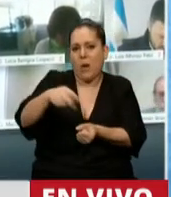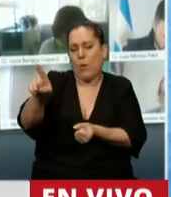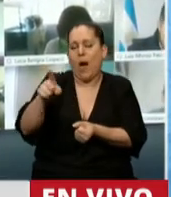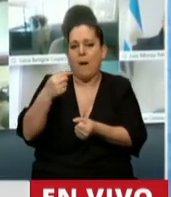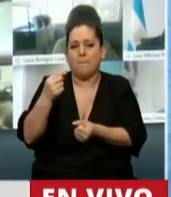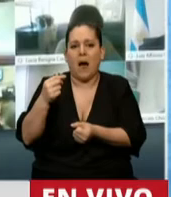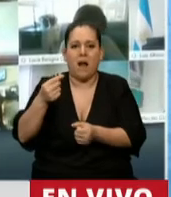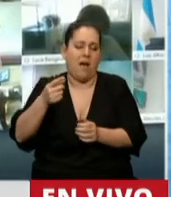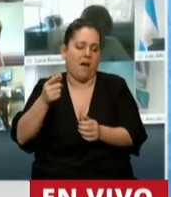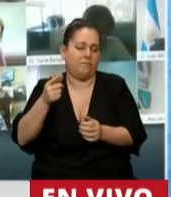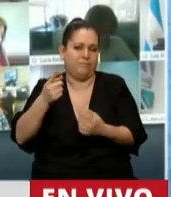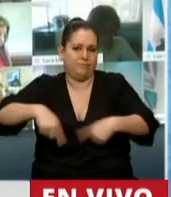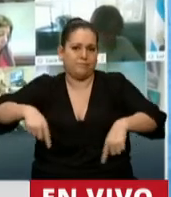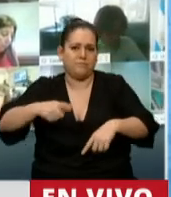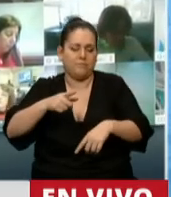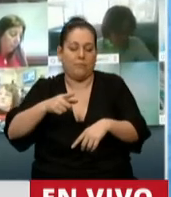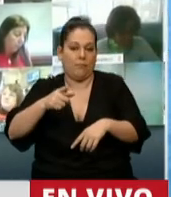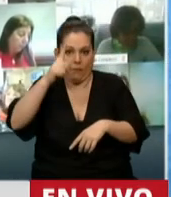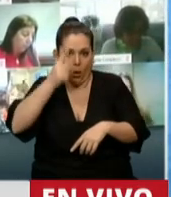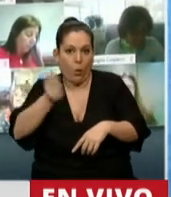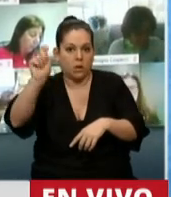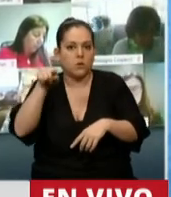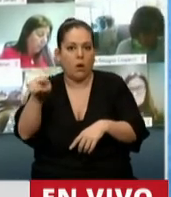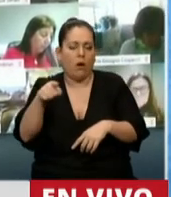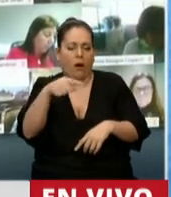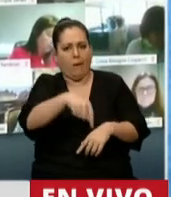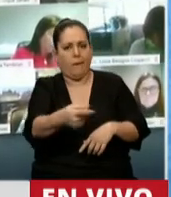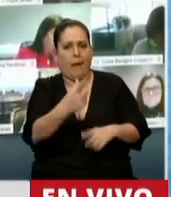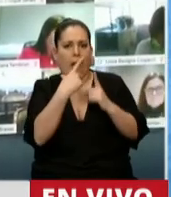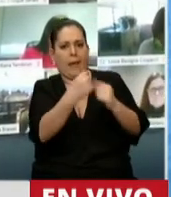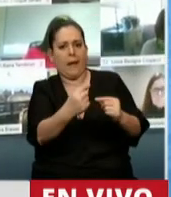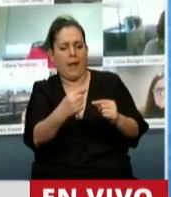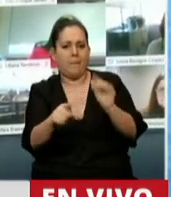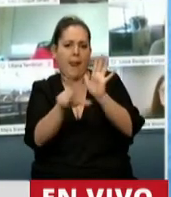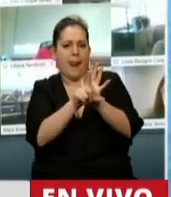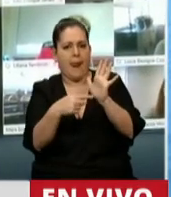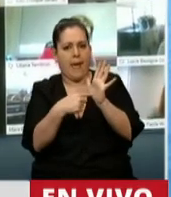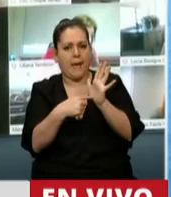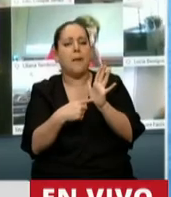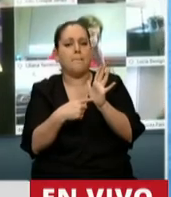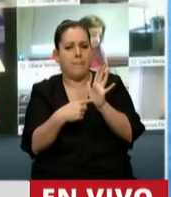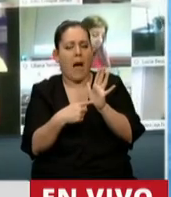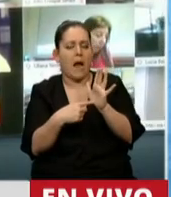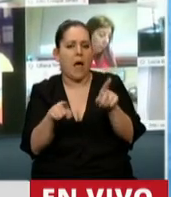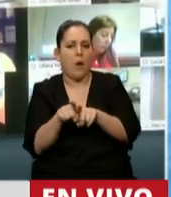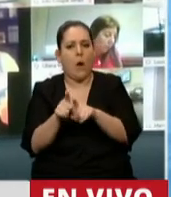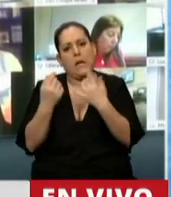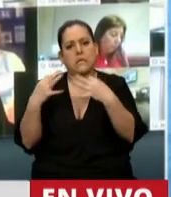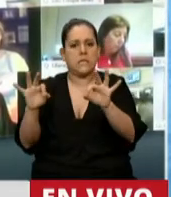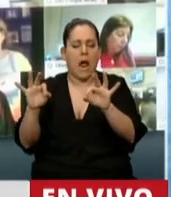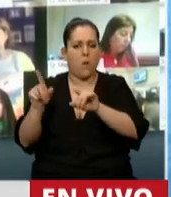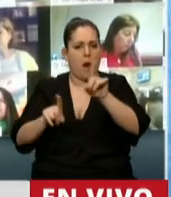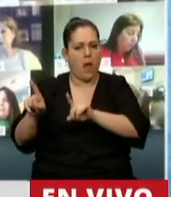juzgados. Y, por otro lado, venir a reclamar de este Congreso una ley que busca una absoluta impunidad en ese sentido.